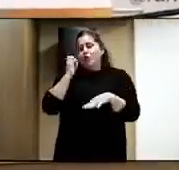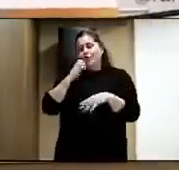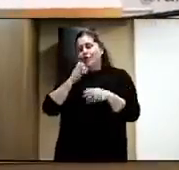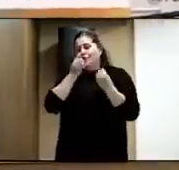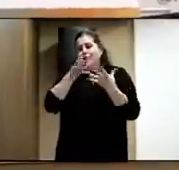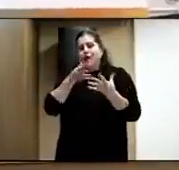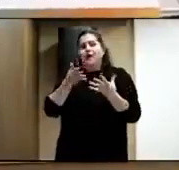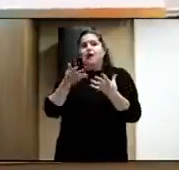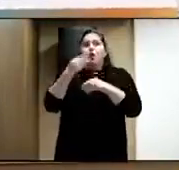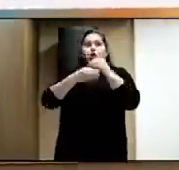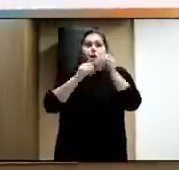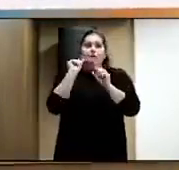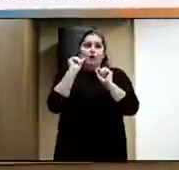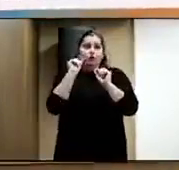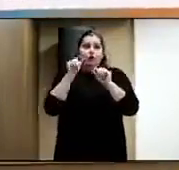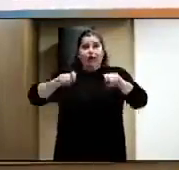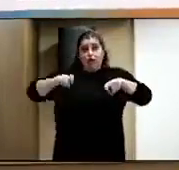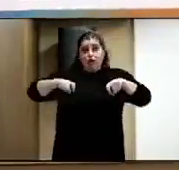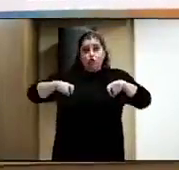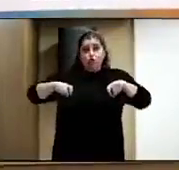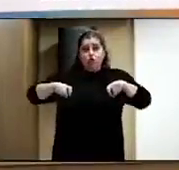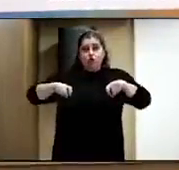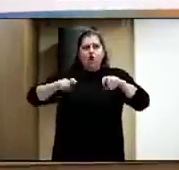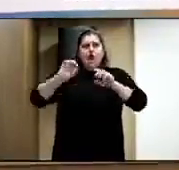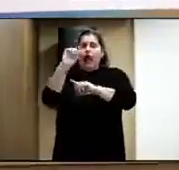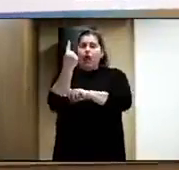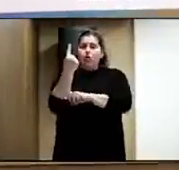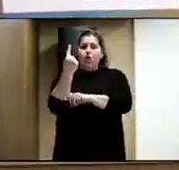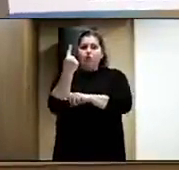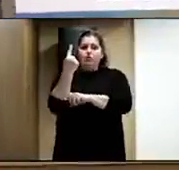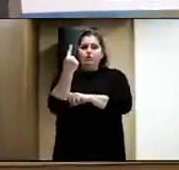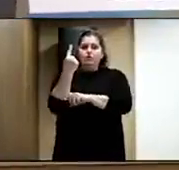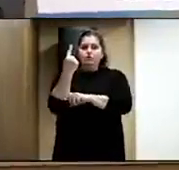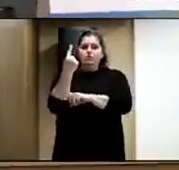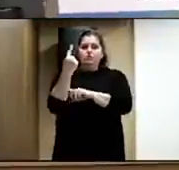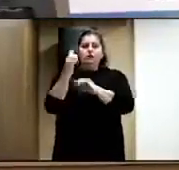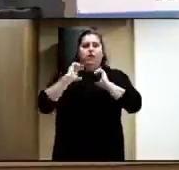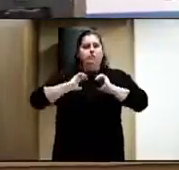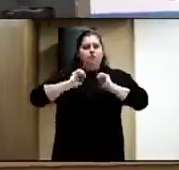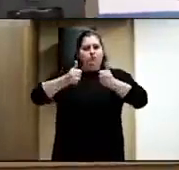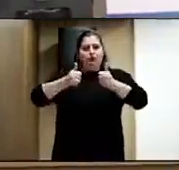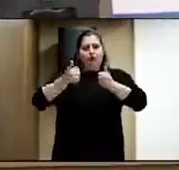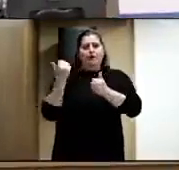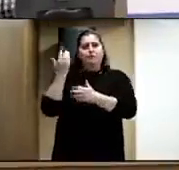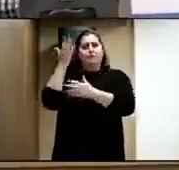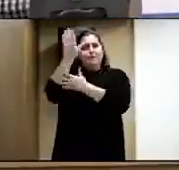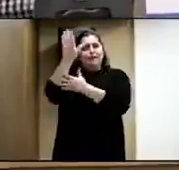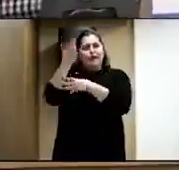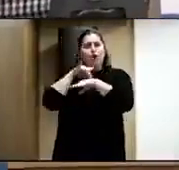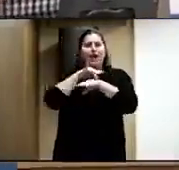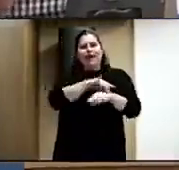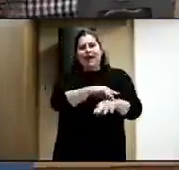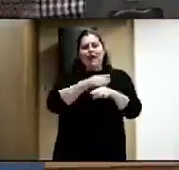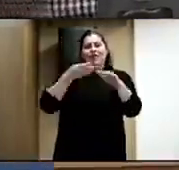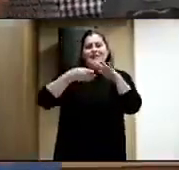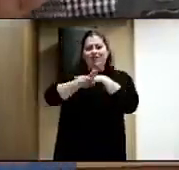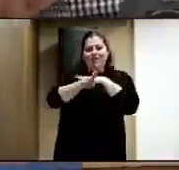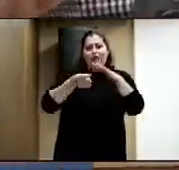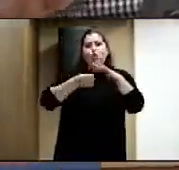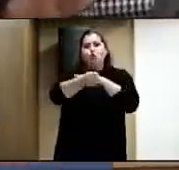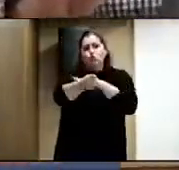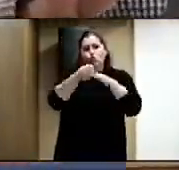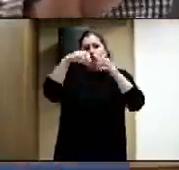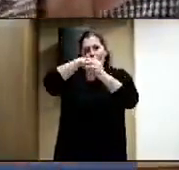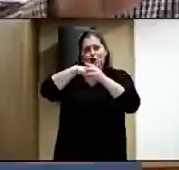vamos a dar eso unos minutos de descanso y a la una comenzaremos con la presentación de la guía de accesibilidad e inclusión en